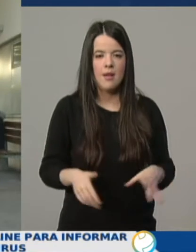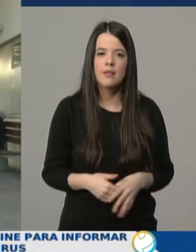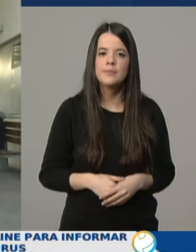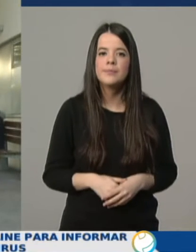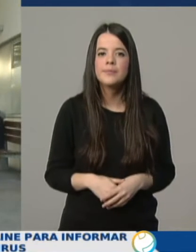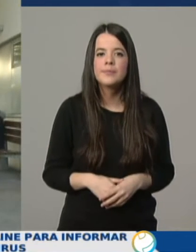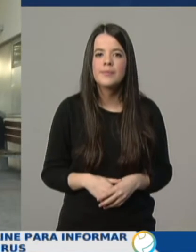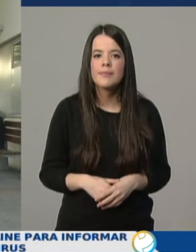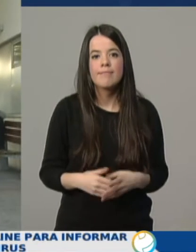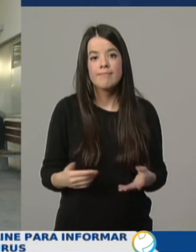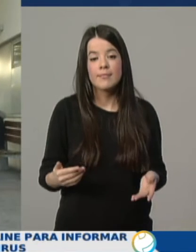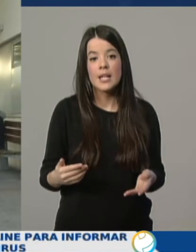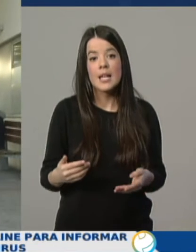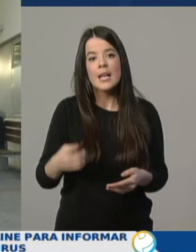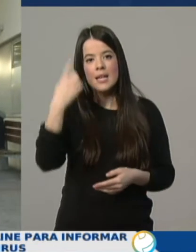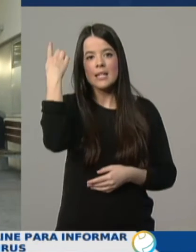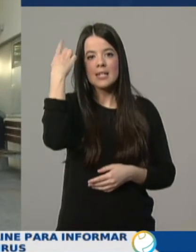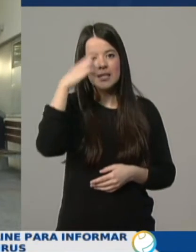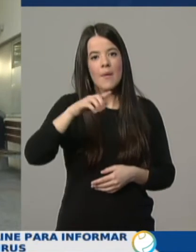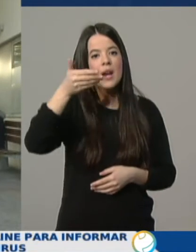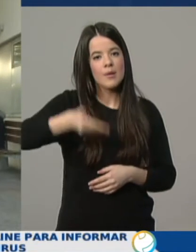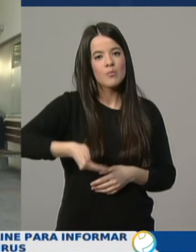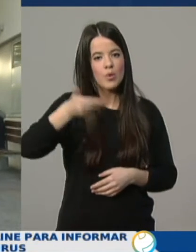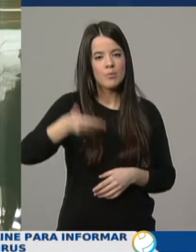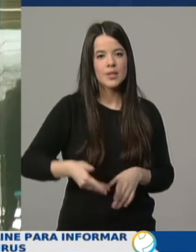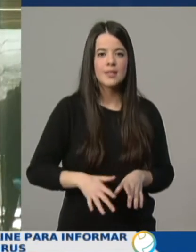Y es que, una vez más, el saber no ocupa lugar.